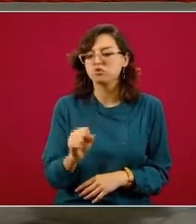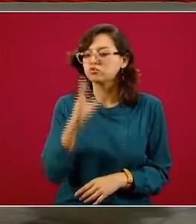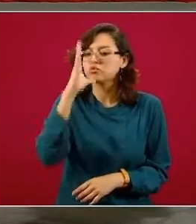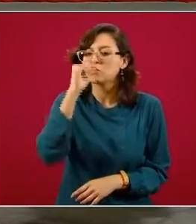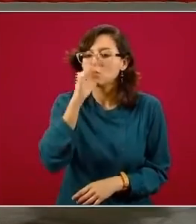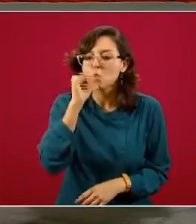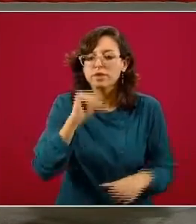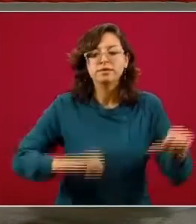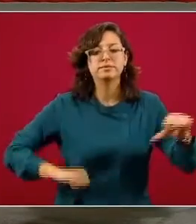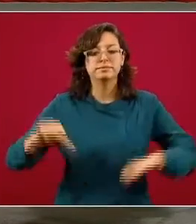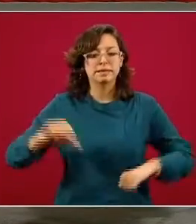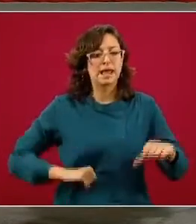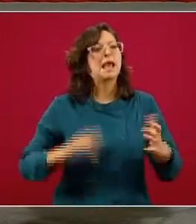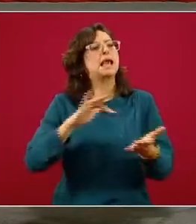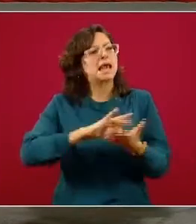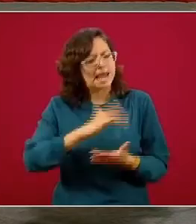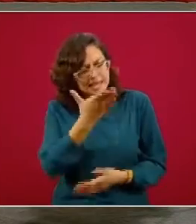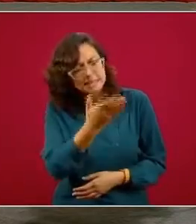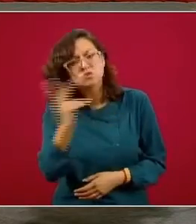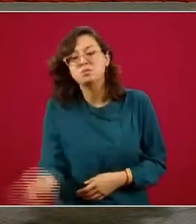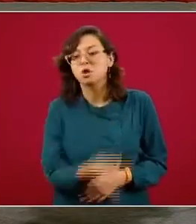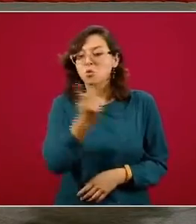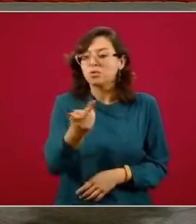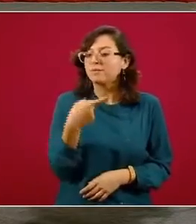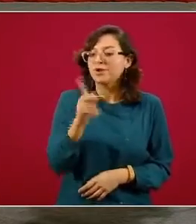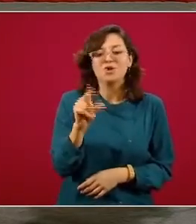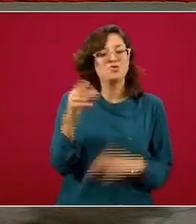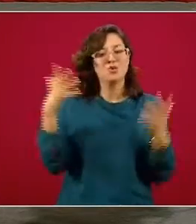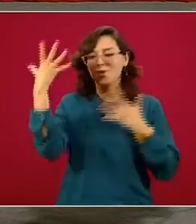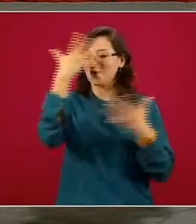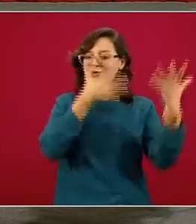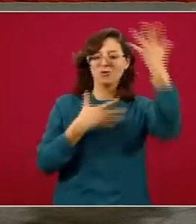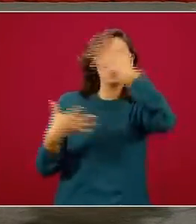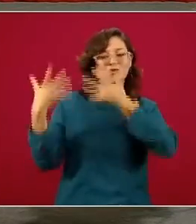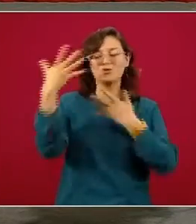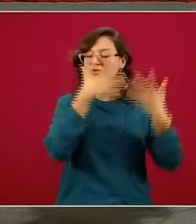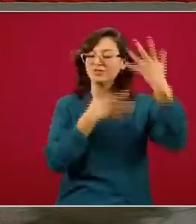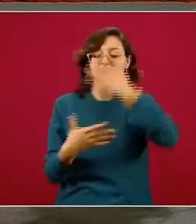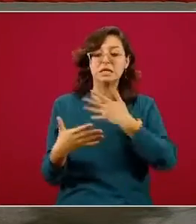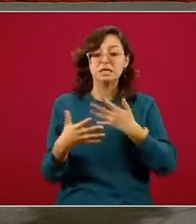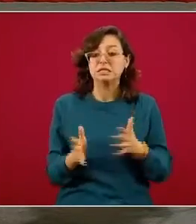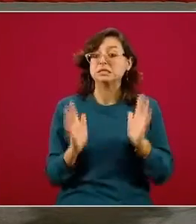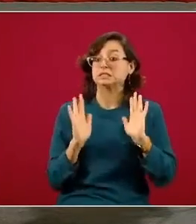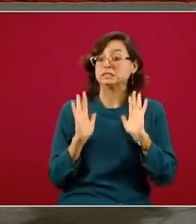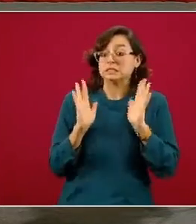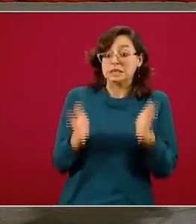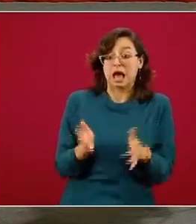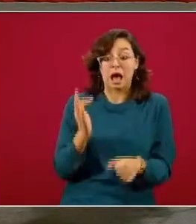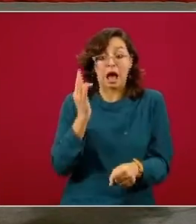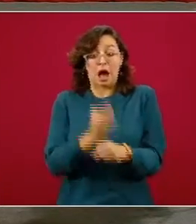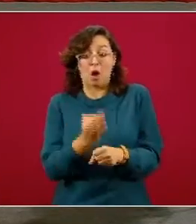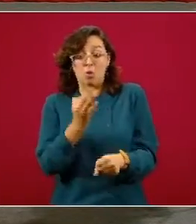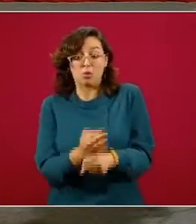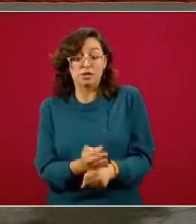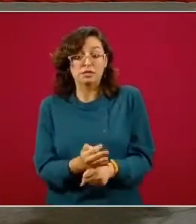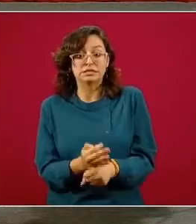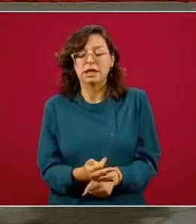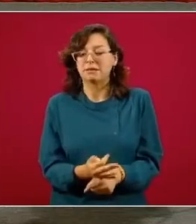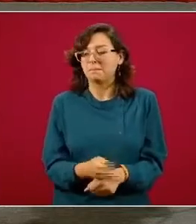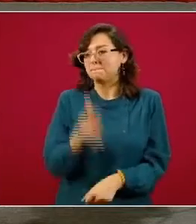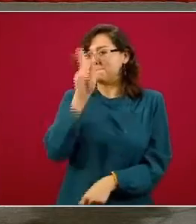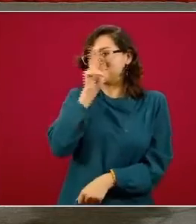nadie por favor nadie se confunda con la idea de que en este momento que tenemos la